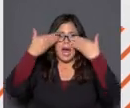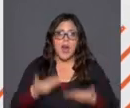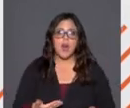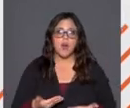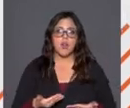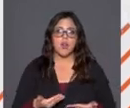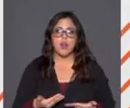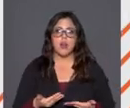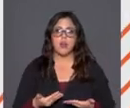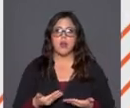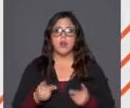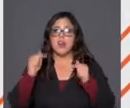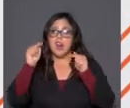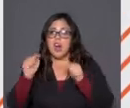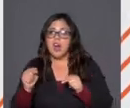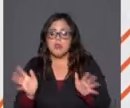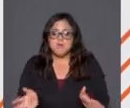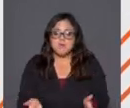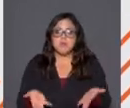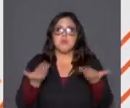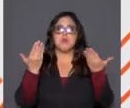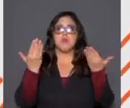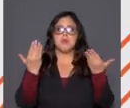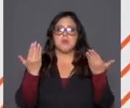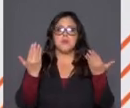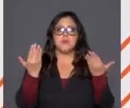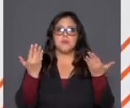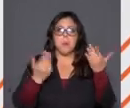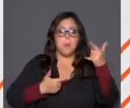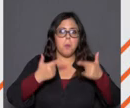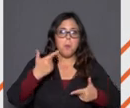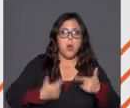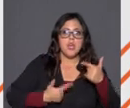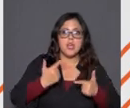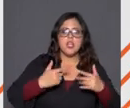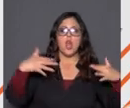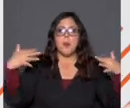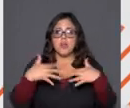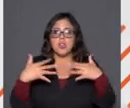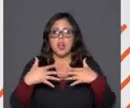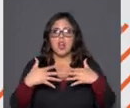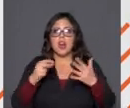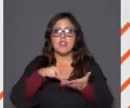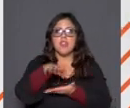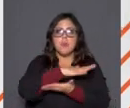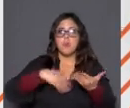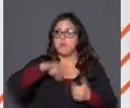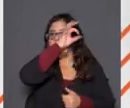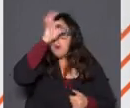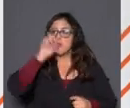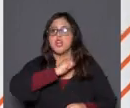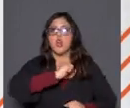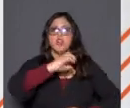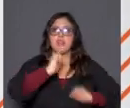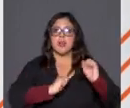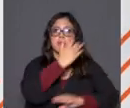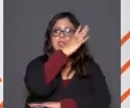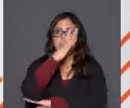Hacer un levantamiento, un levantamiento político y militar del pueblo Nación Mapuche en contra de las forestales.